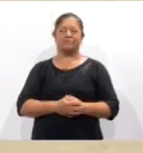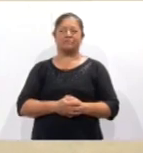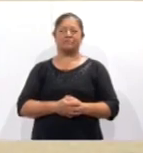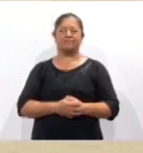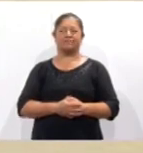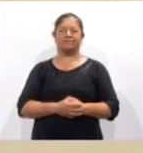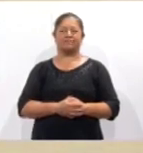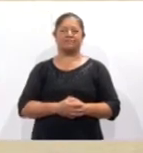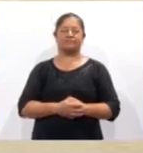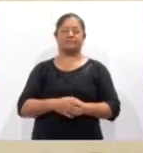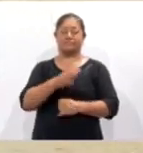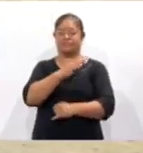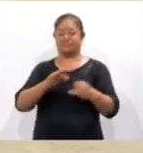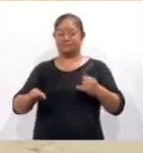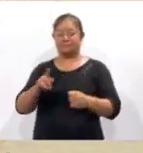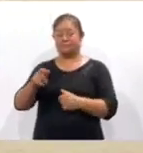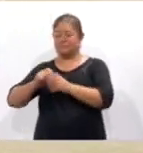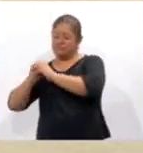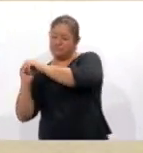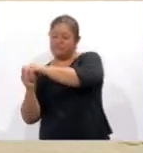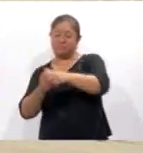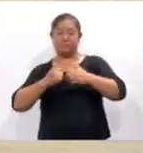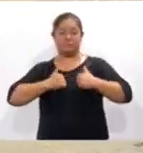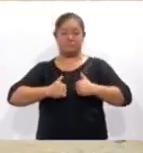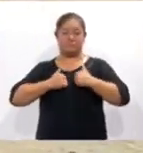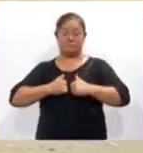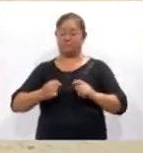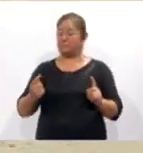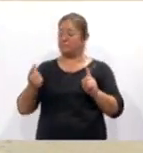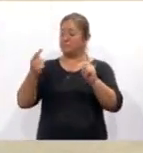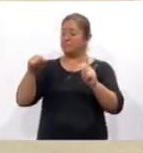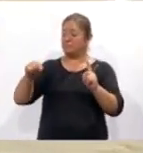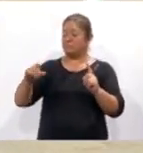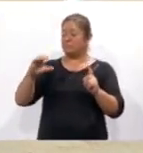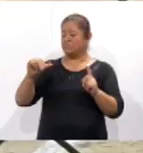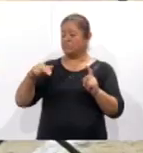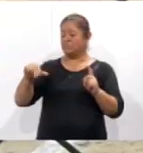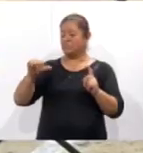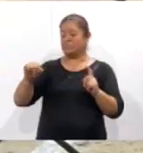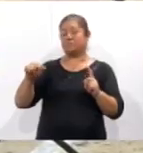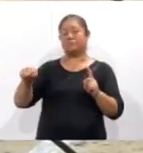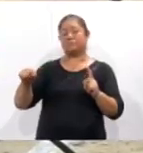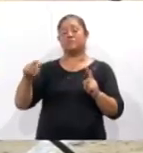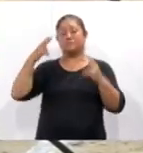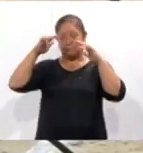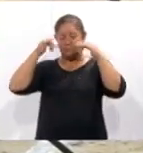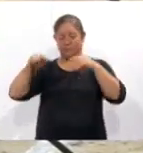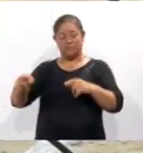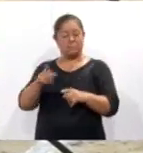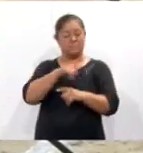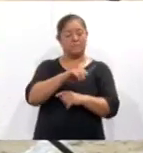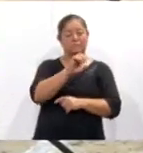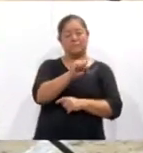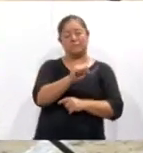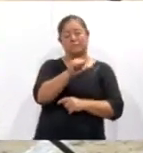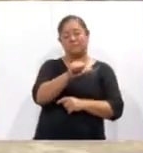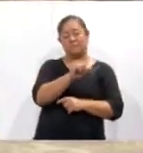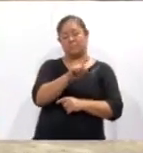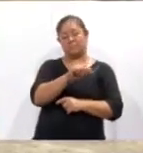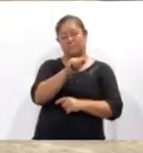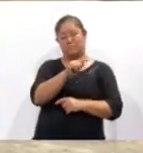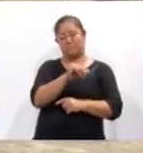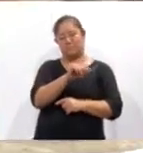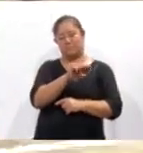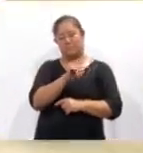La semifinal de la Liga de Béisbol Chautempan enfrentó a Cañas de Guamantla ante Deportivo Astama, dos de los equipos con mayor tradición en la entidad.